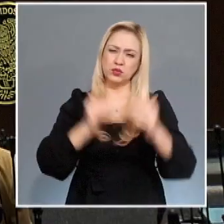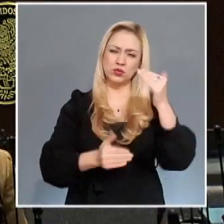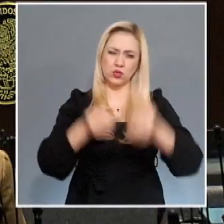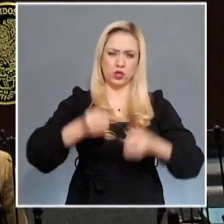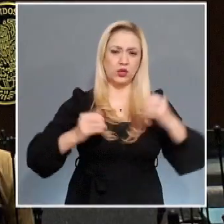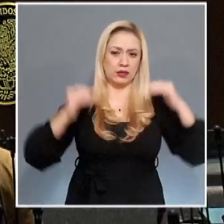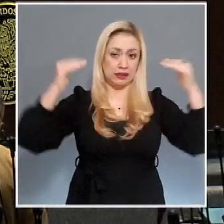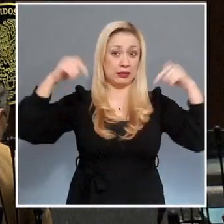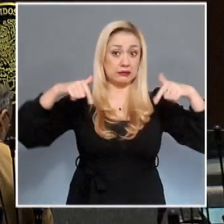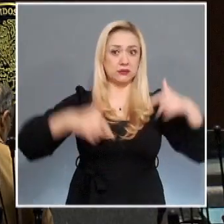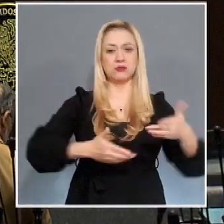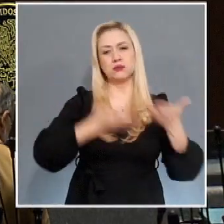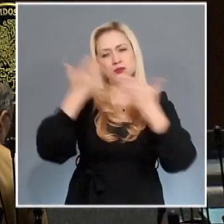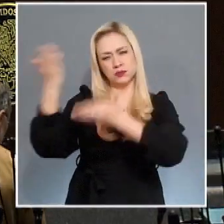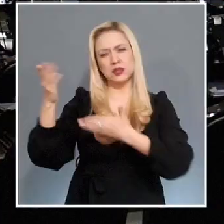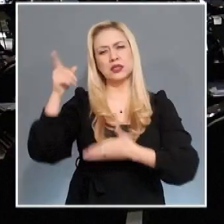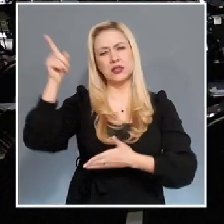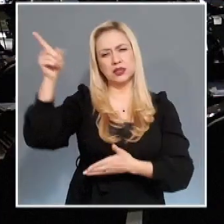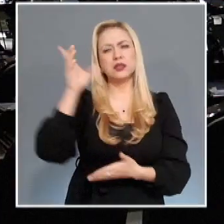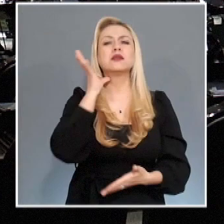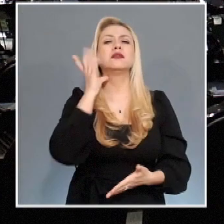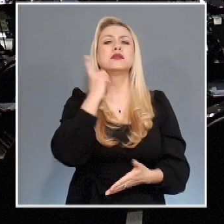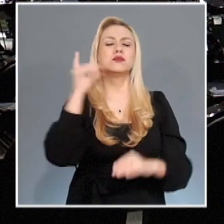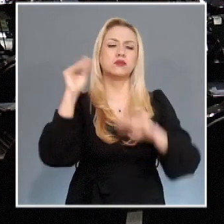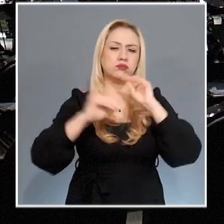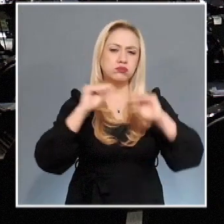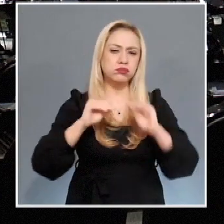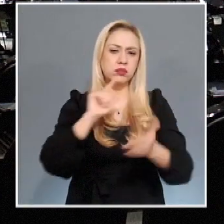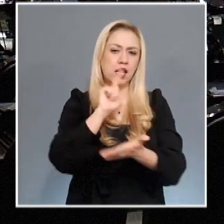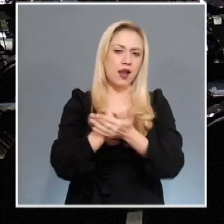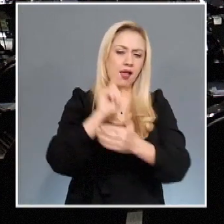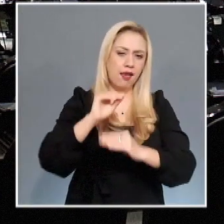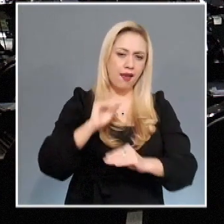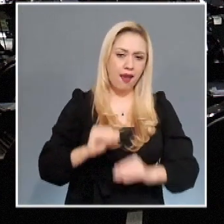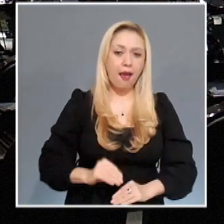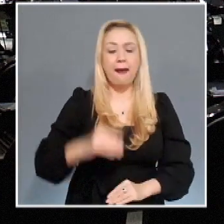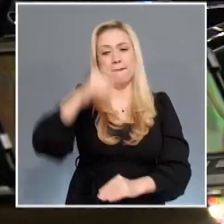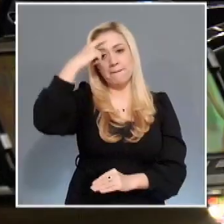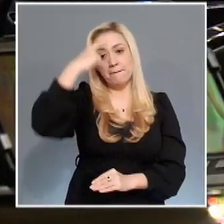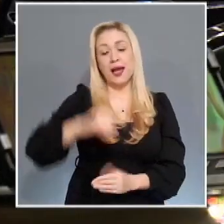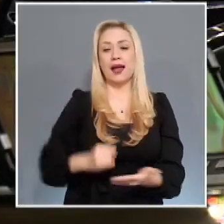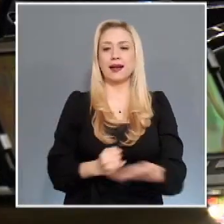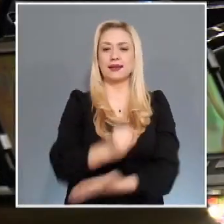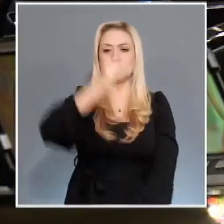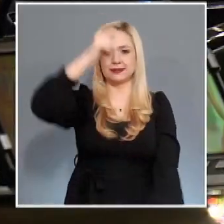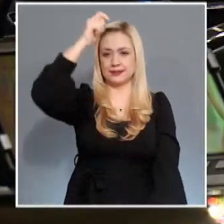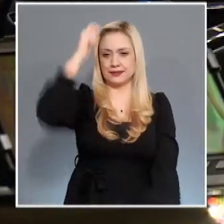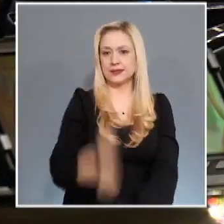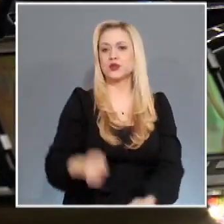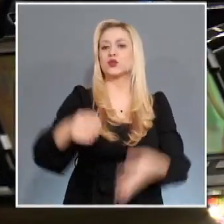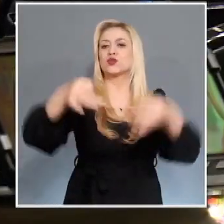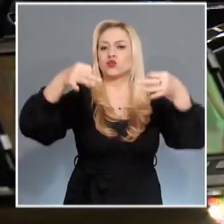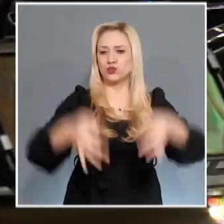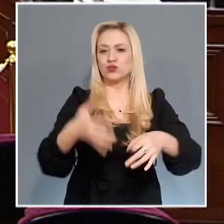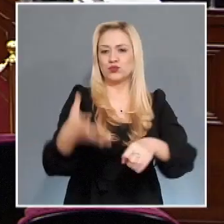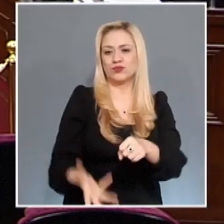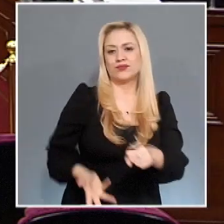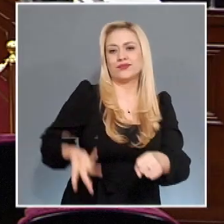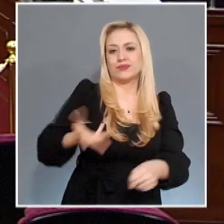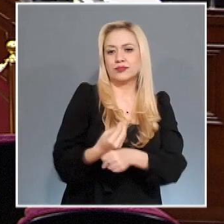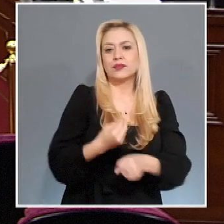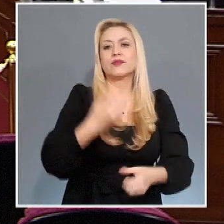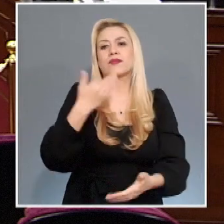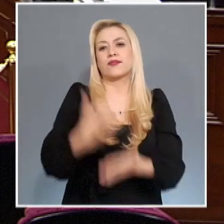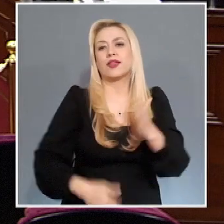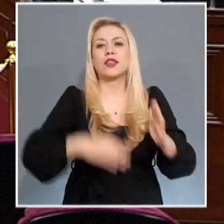siguientes a la notificación de los puntos resolutivos de la sentencia a fin de subsanar dicha omisión. Es